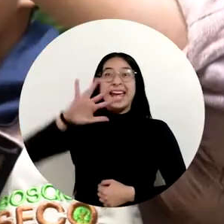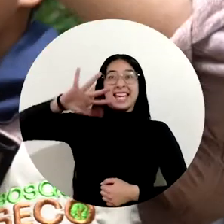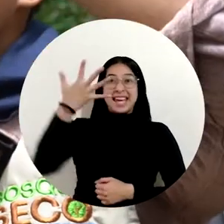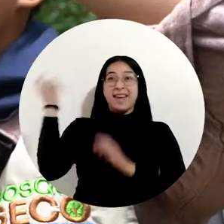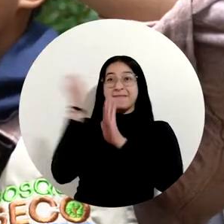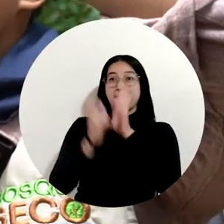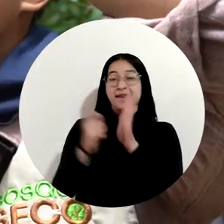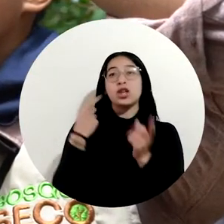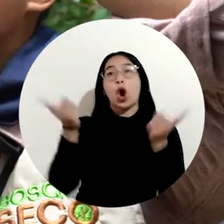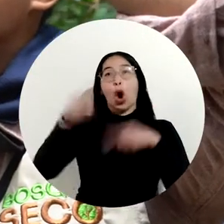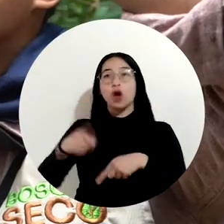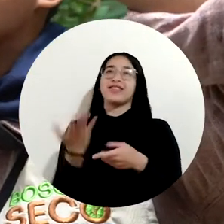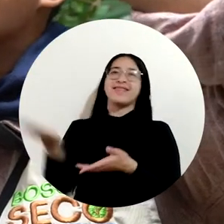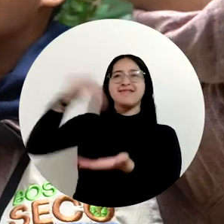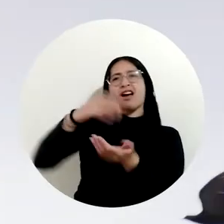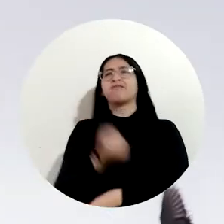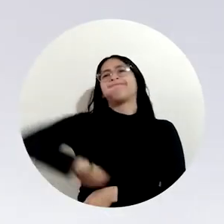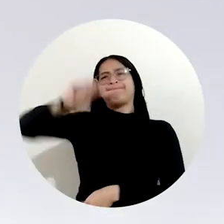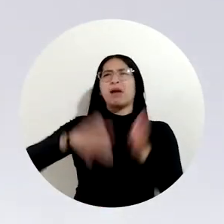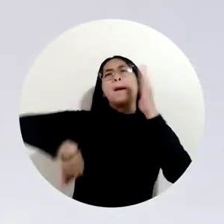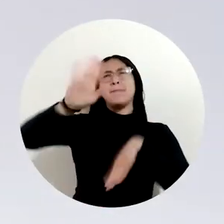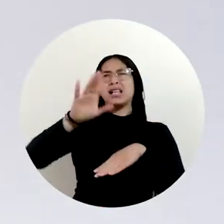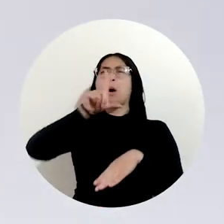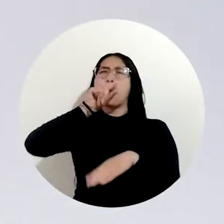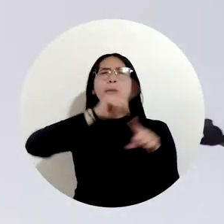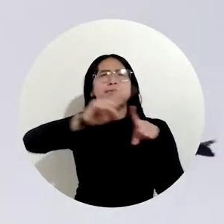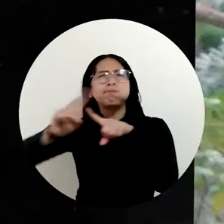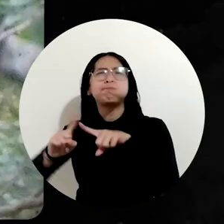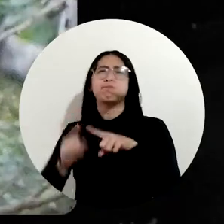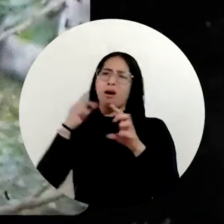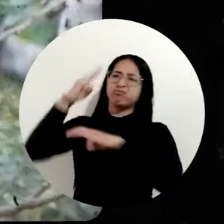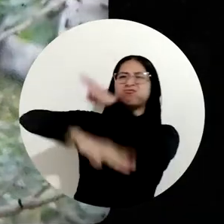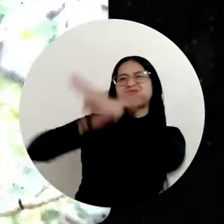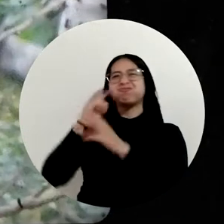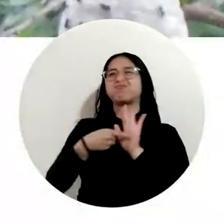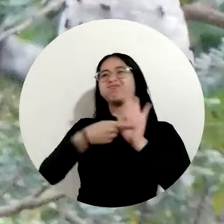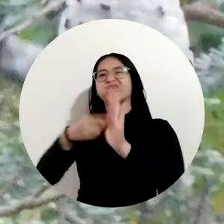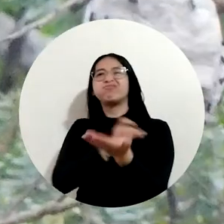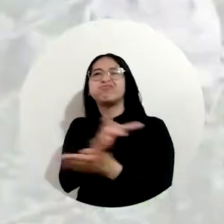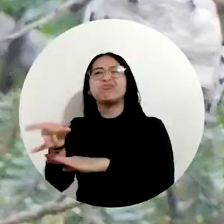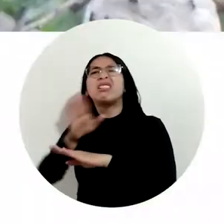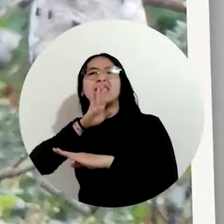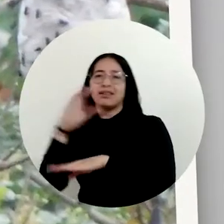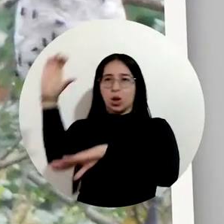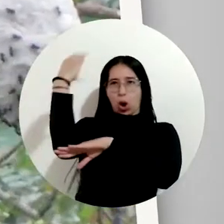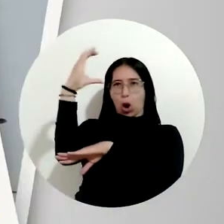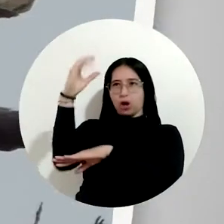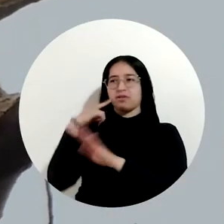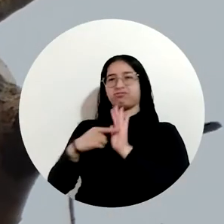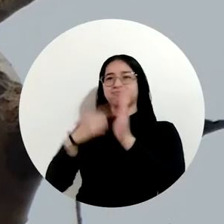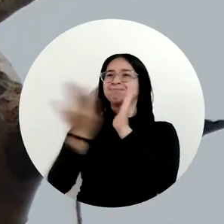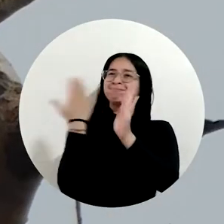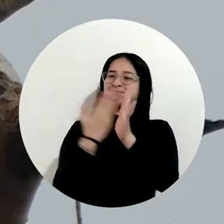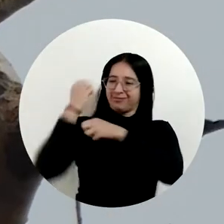Colombia logró por quinta vez ser el país con más especies de aves en el planeta, tras identificar 1.538 especies en